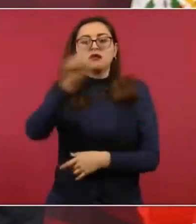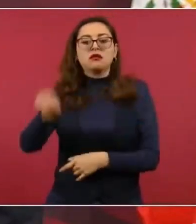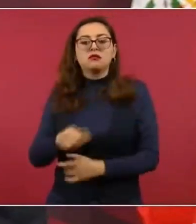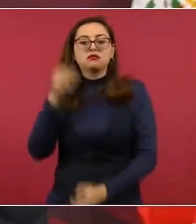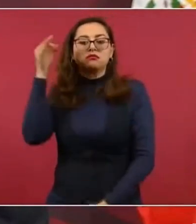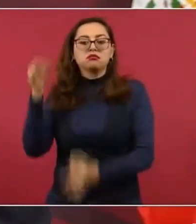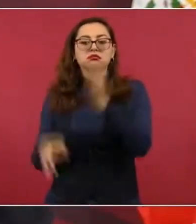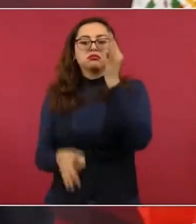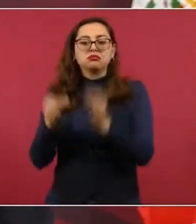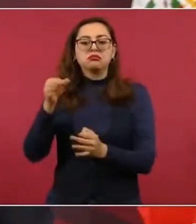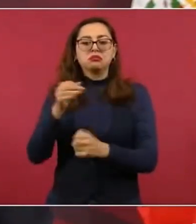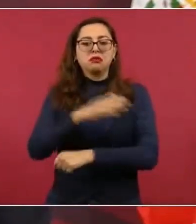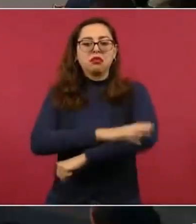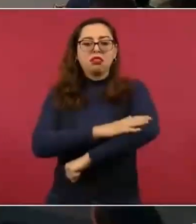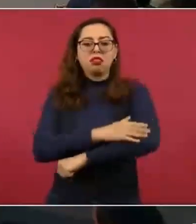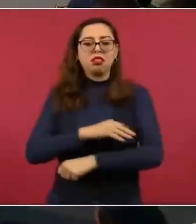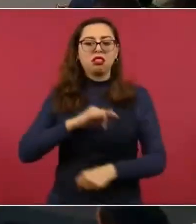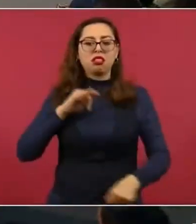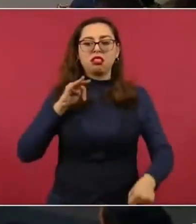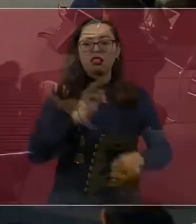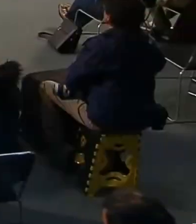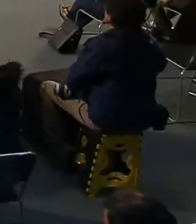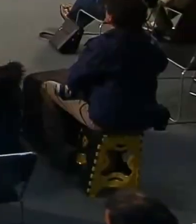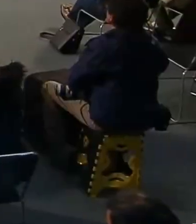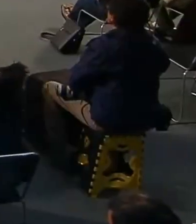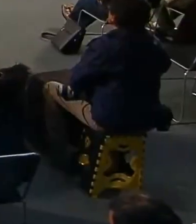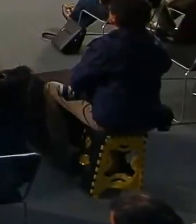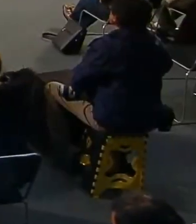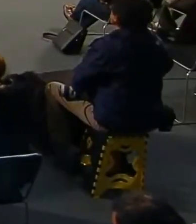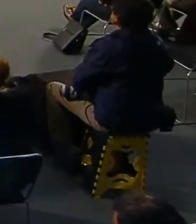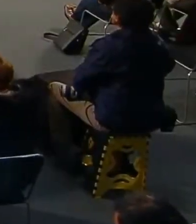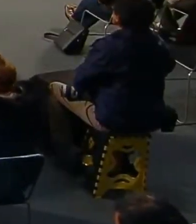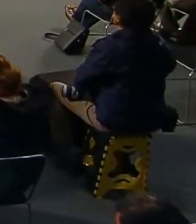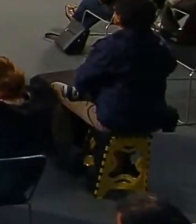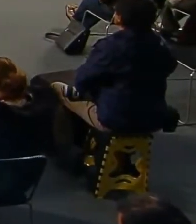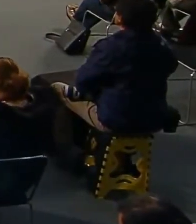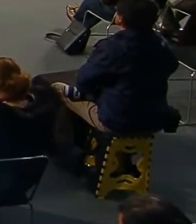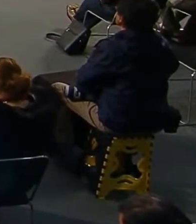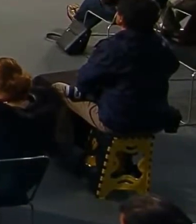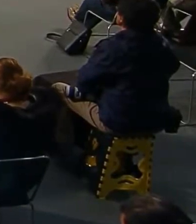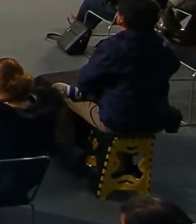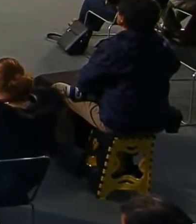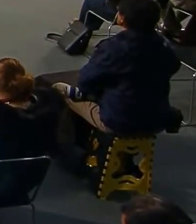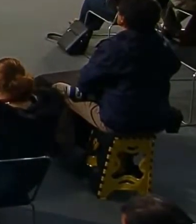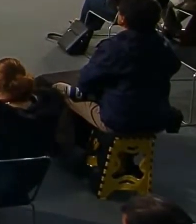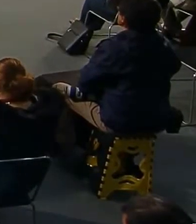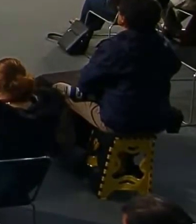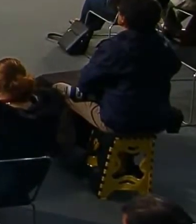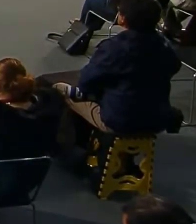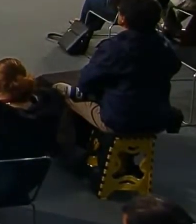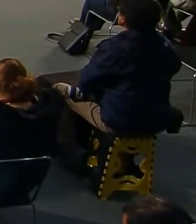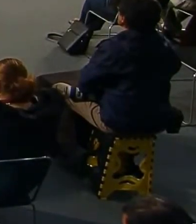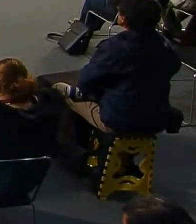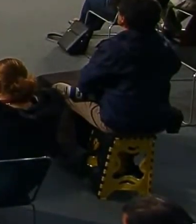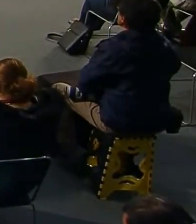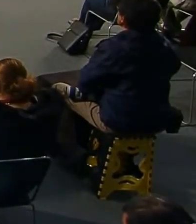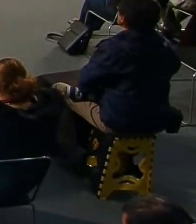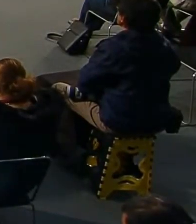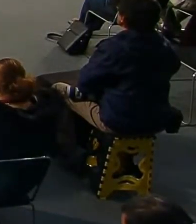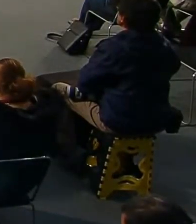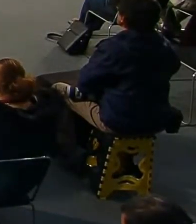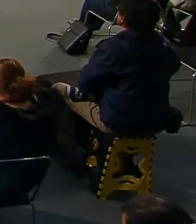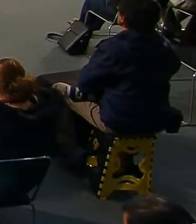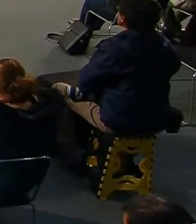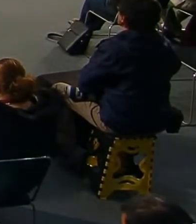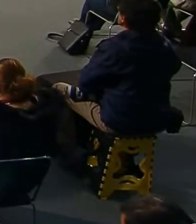influencia, porque tienen dinero o porque se trata de